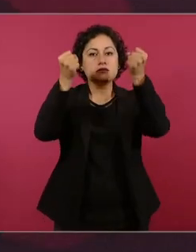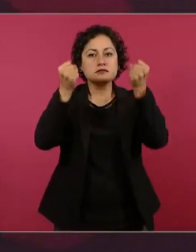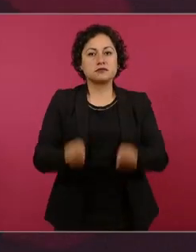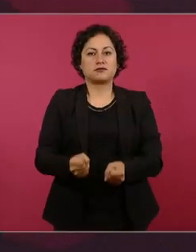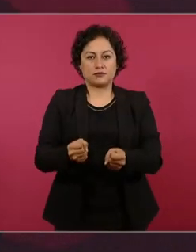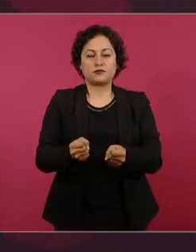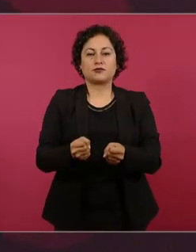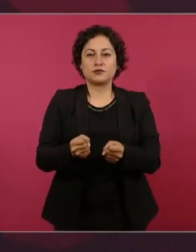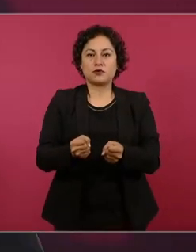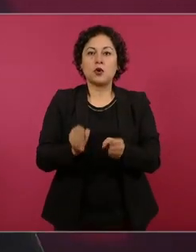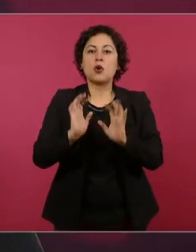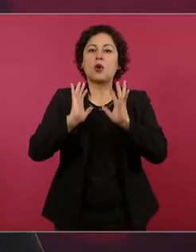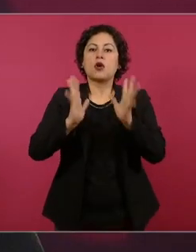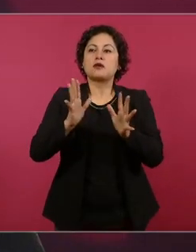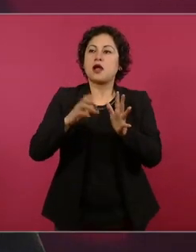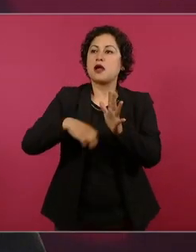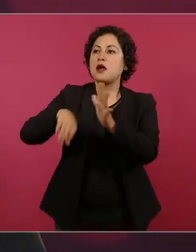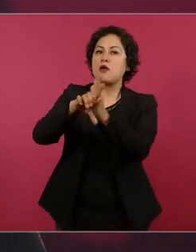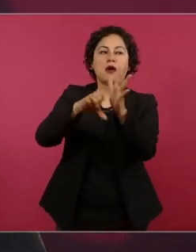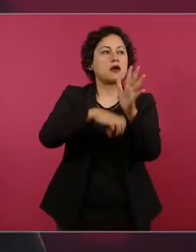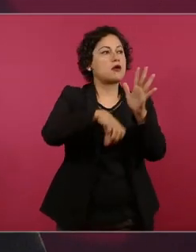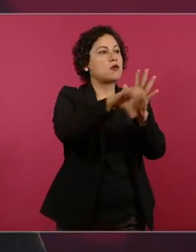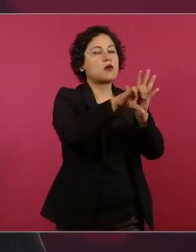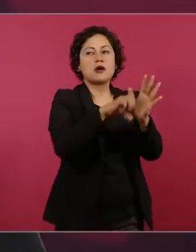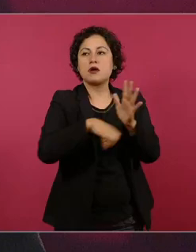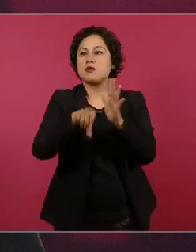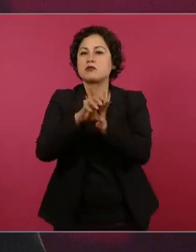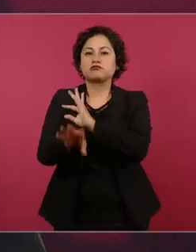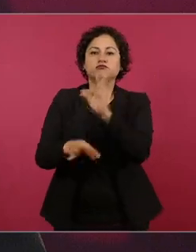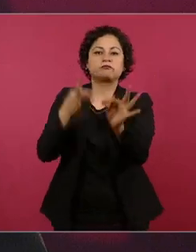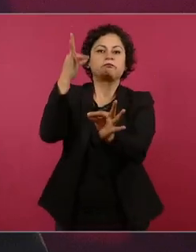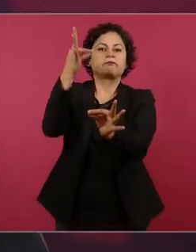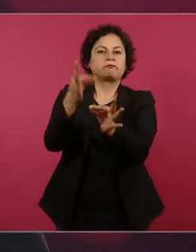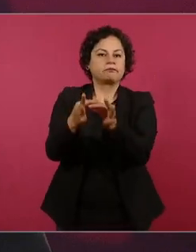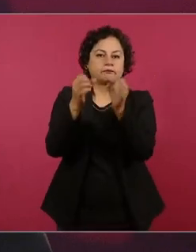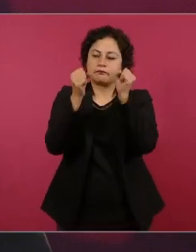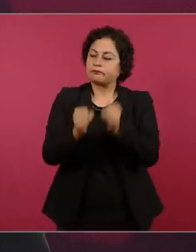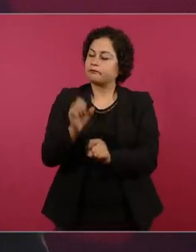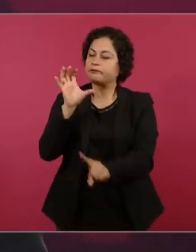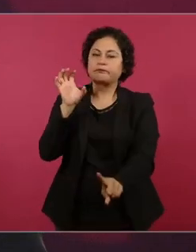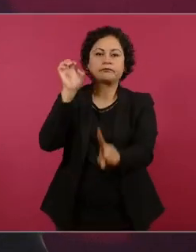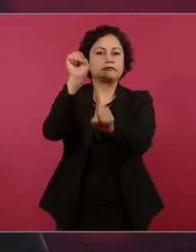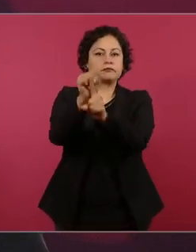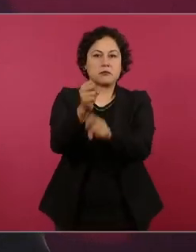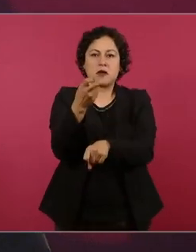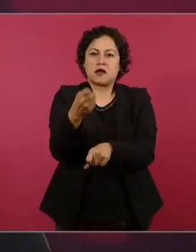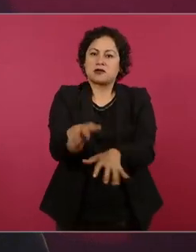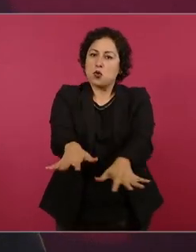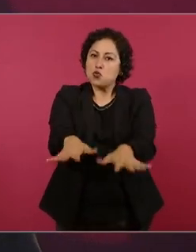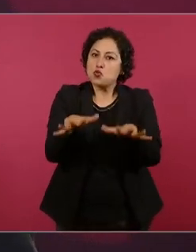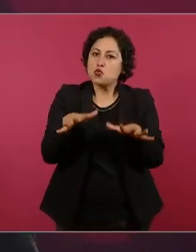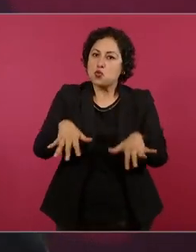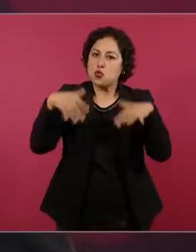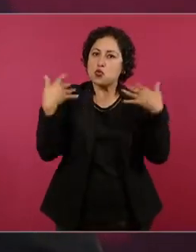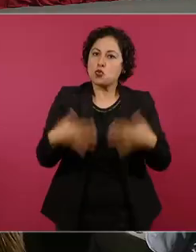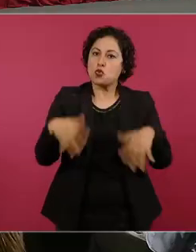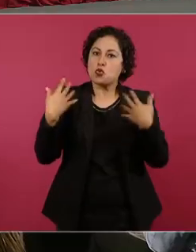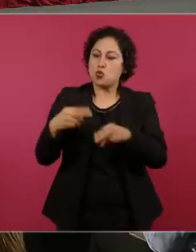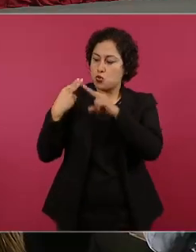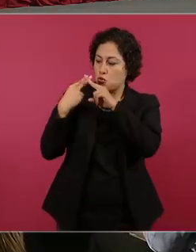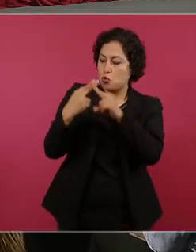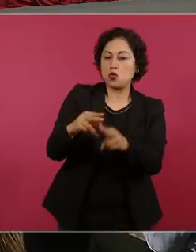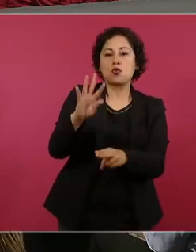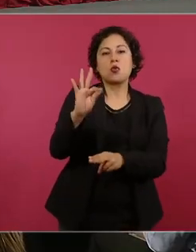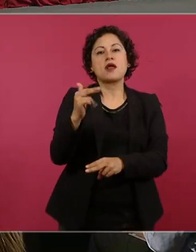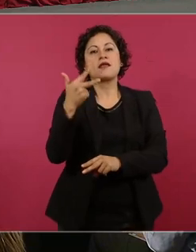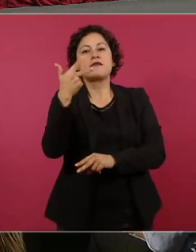se cuenta con todas las habitaciones para poderlo llevar a cabo en forma exitosa será un gran tianguis la 48 edición es todo señor